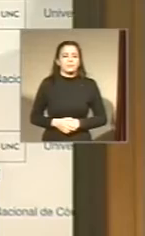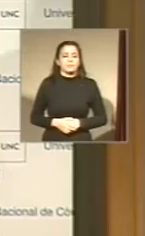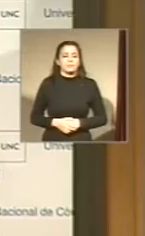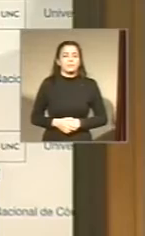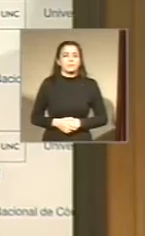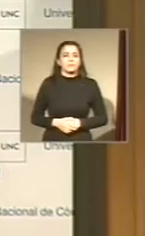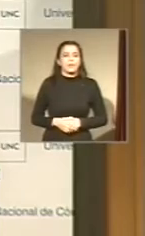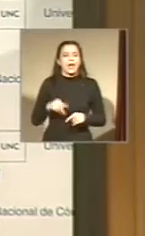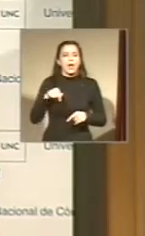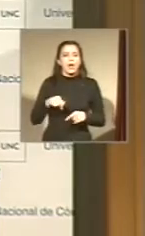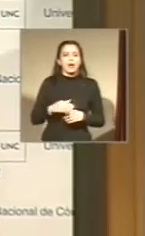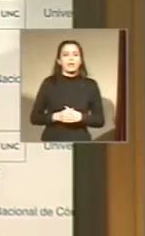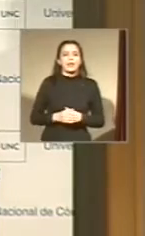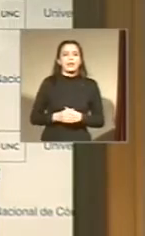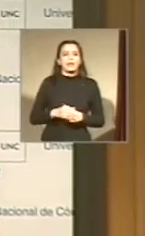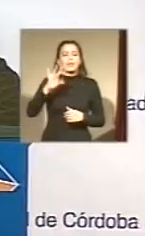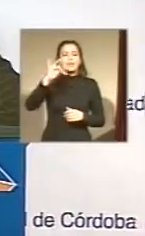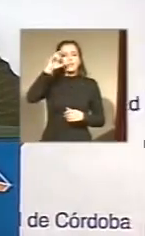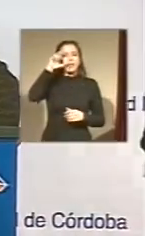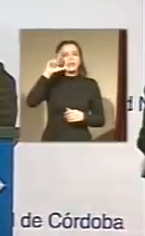Presenta su propuesta Francisco de Lich.